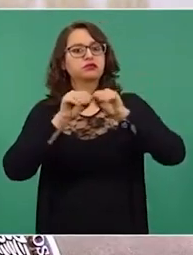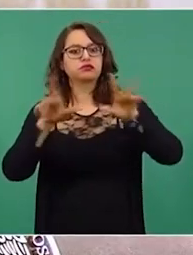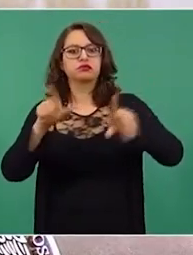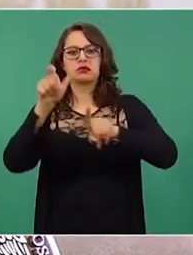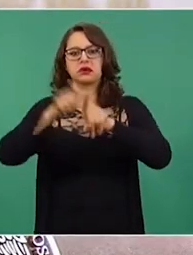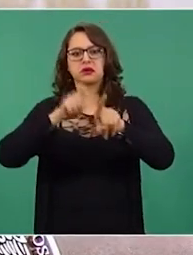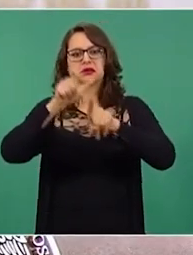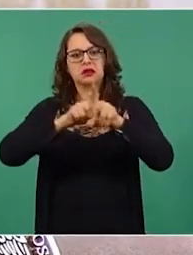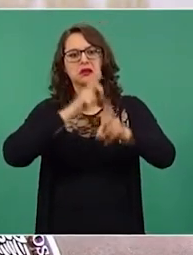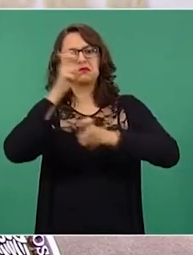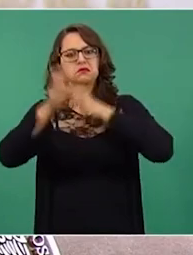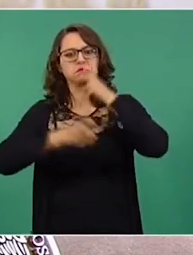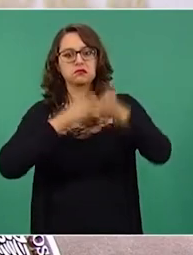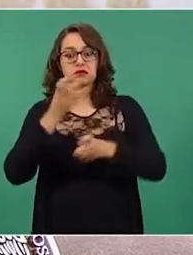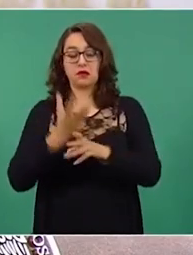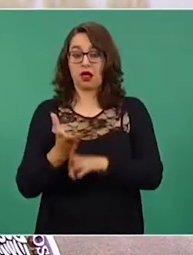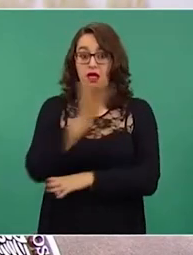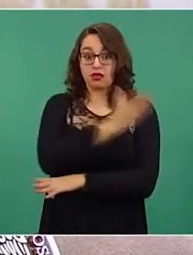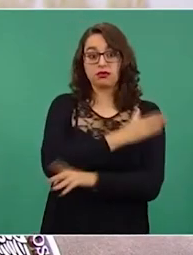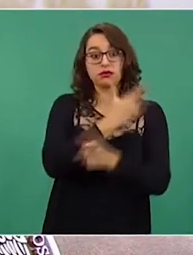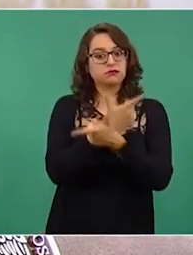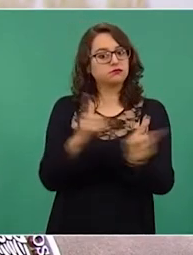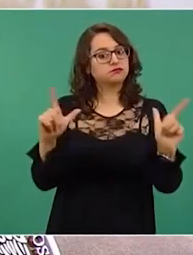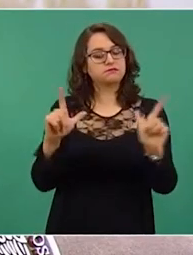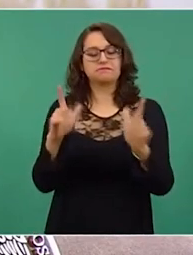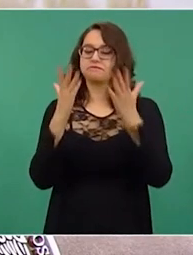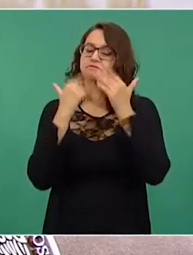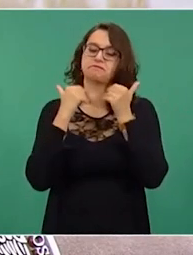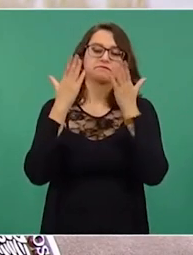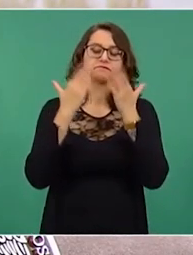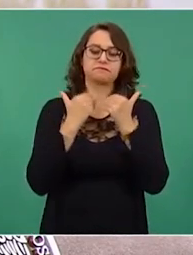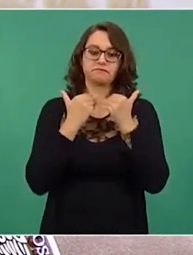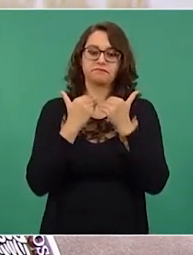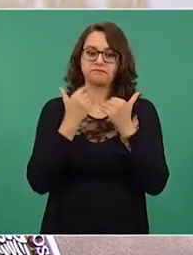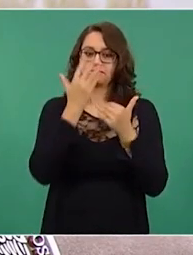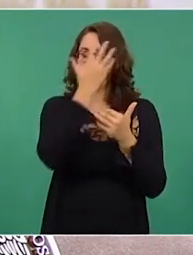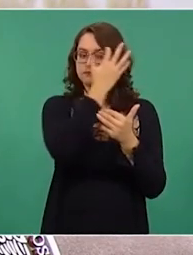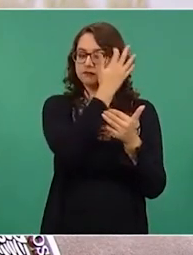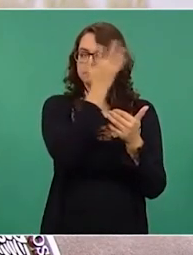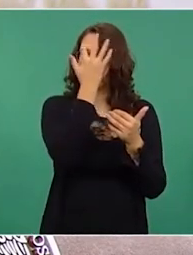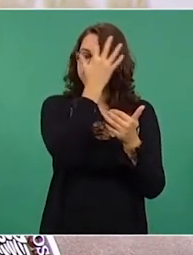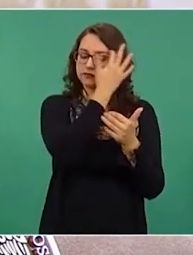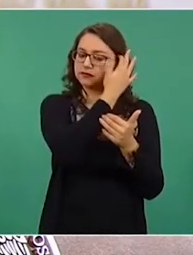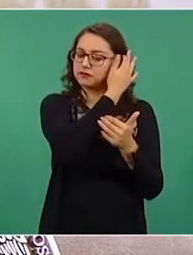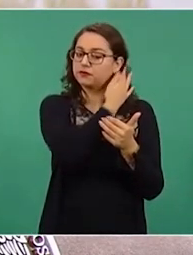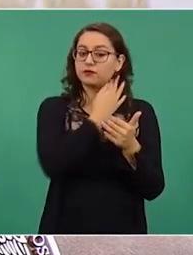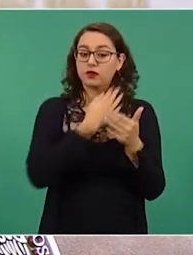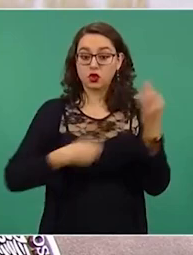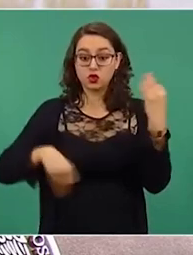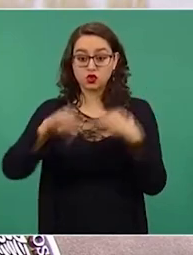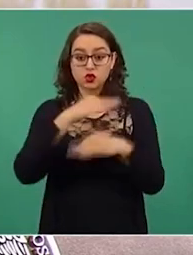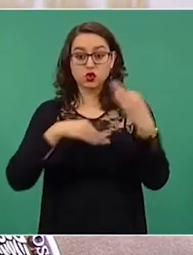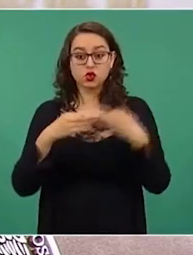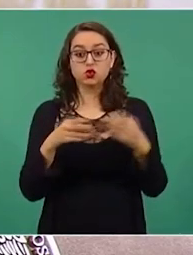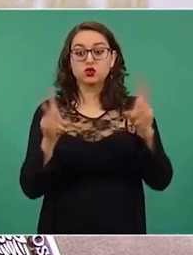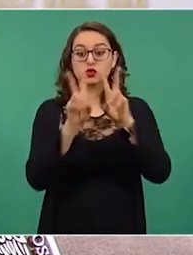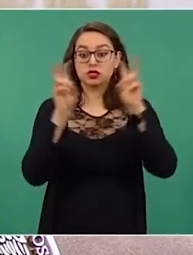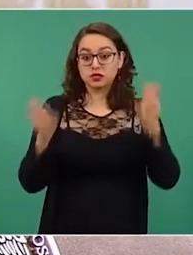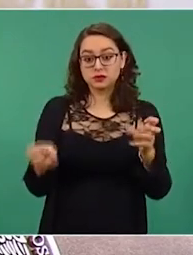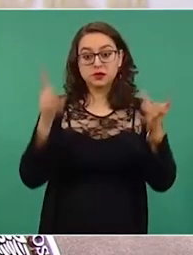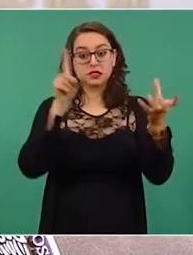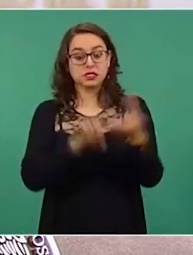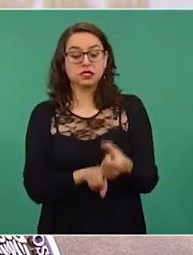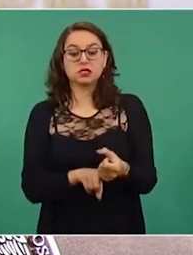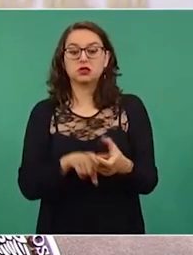en las redes sociales y en medios convencionales se manifiestan intereses económicos y políticos. Que se disfrazan de